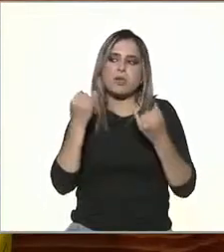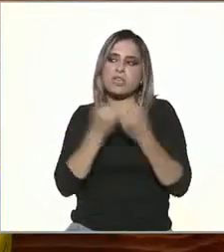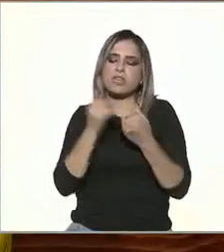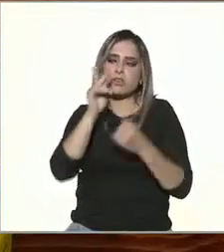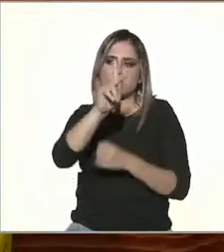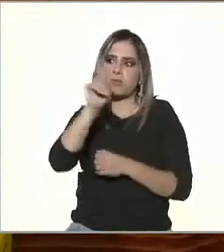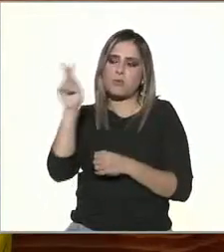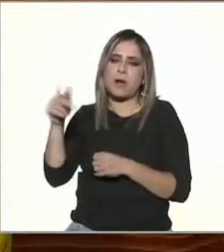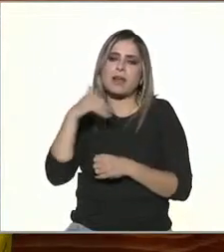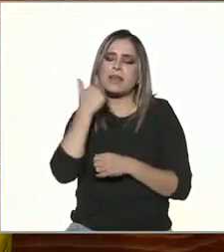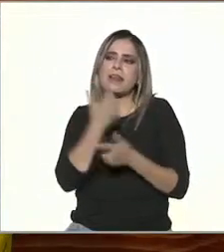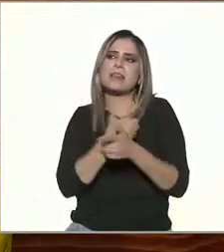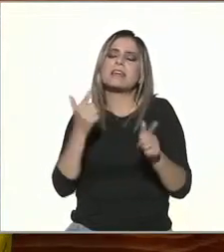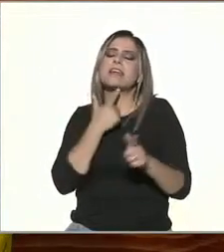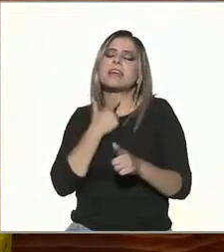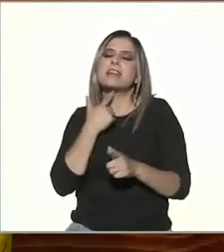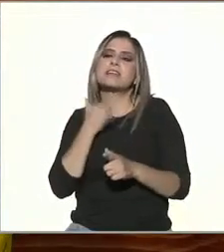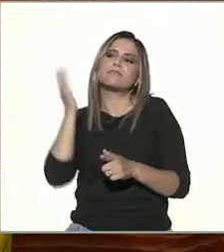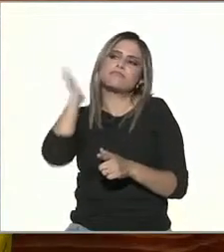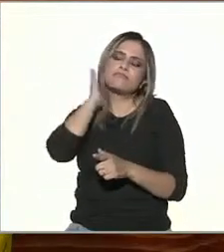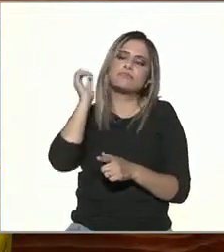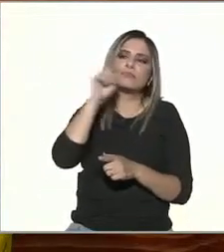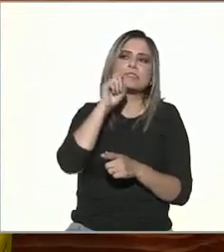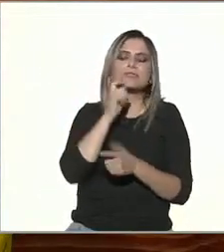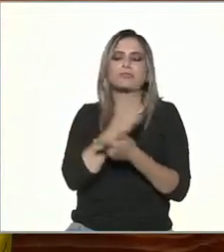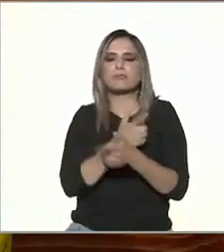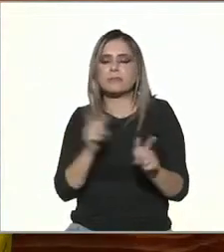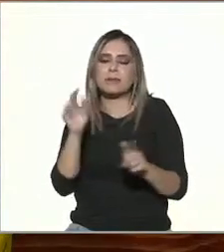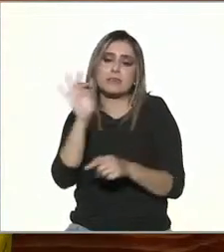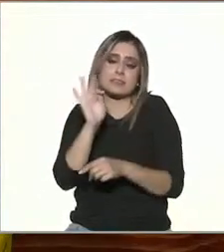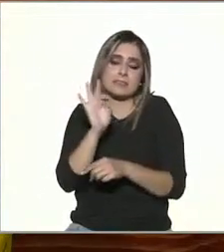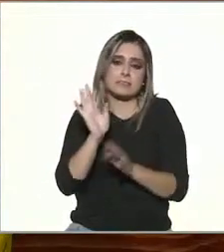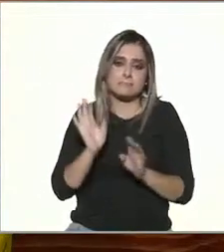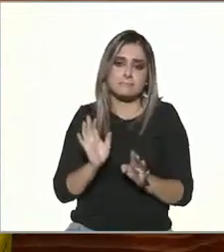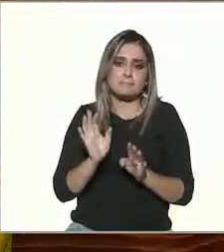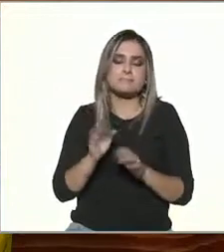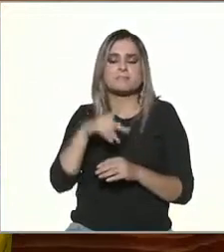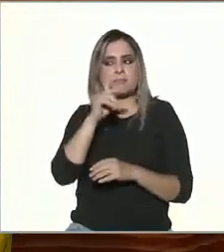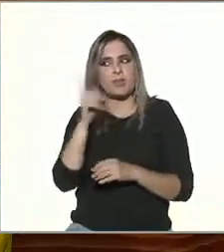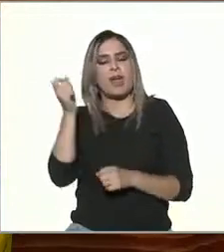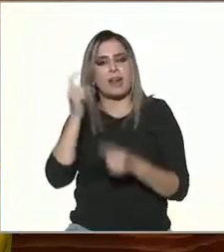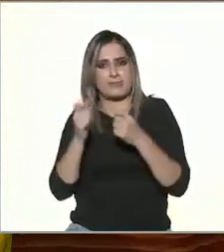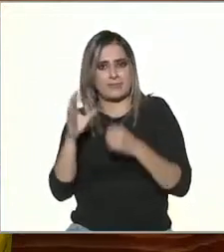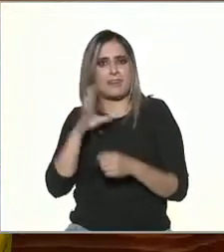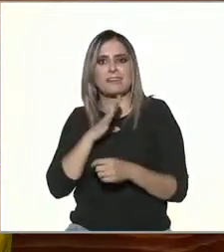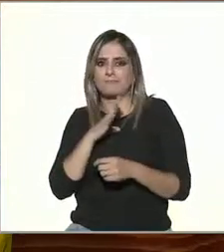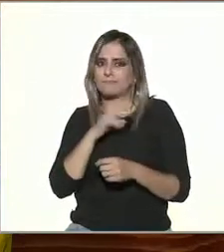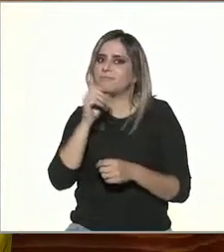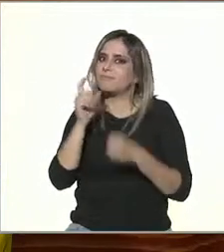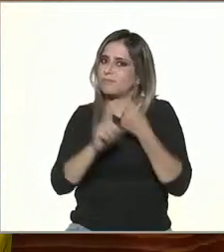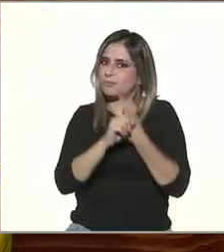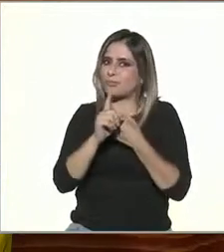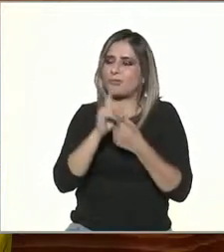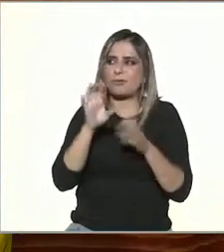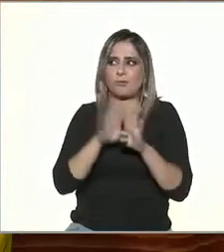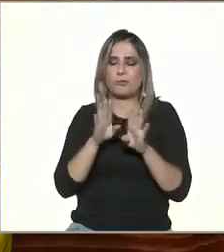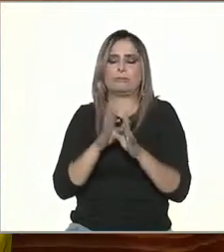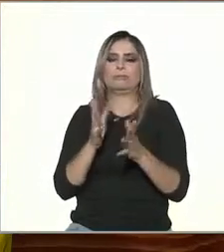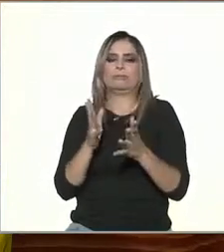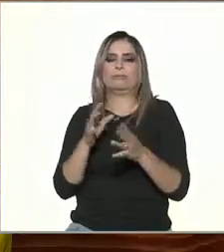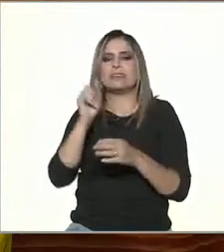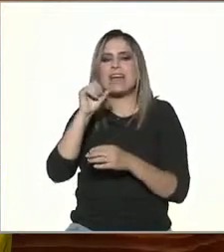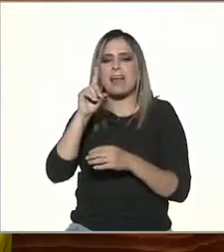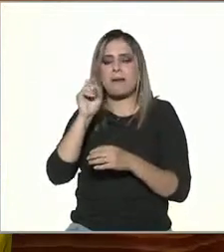plenamente su erotismo plenamente su sexualidad y por supuesto con el acento polémico con el picante que le da su autor y director